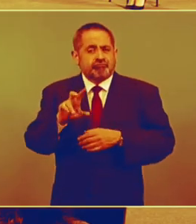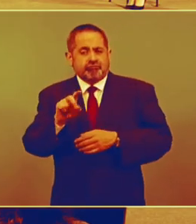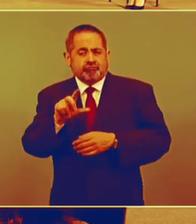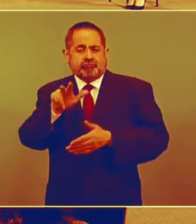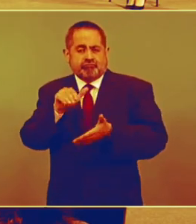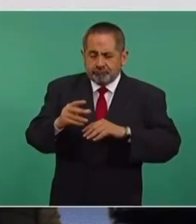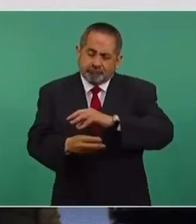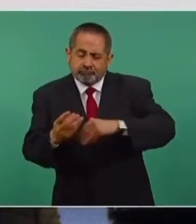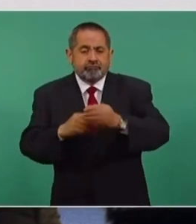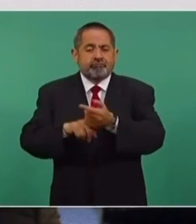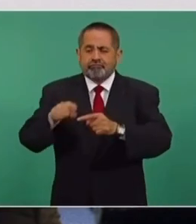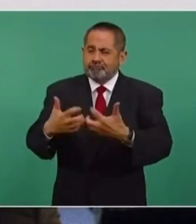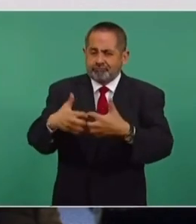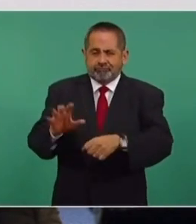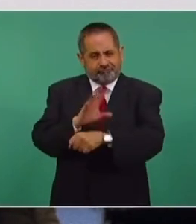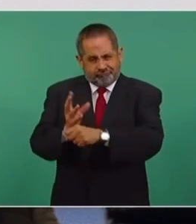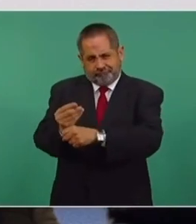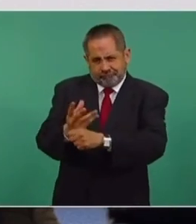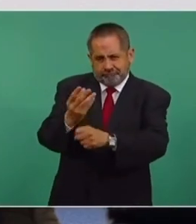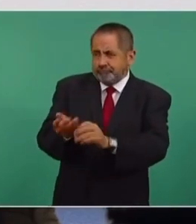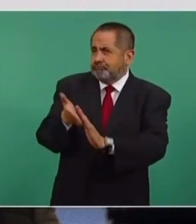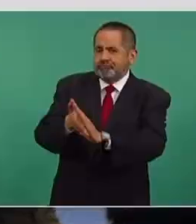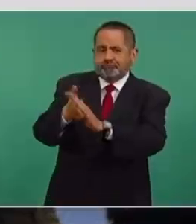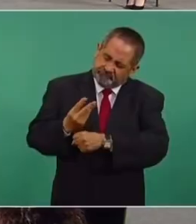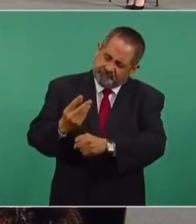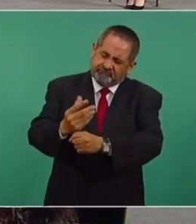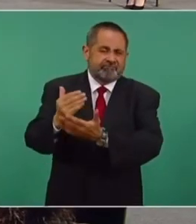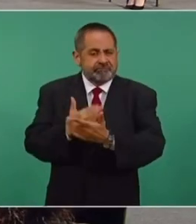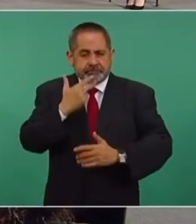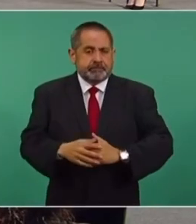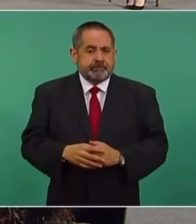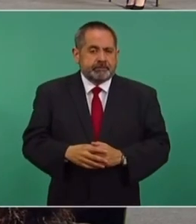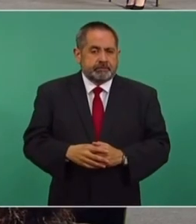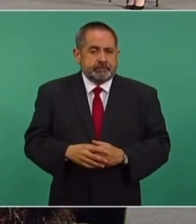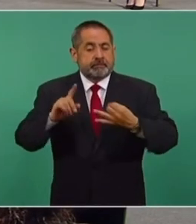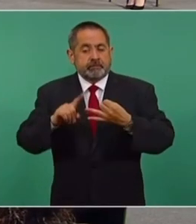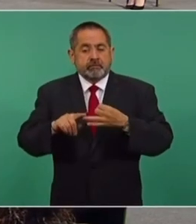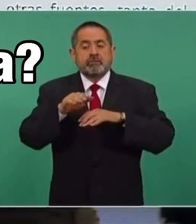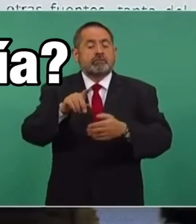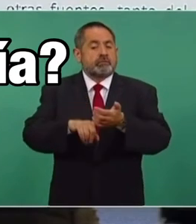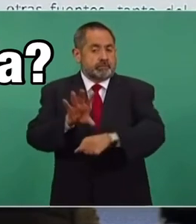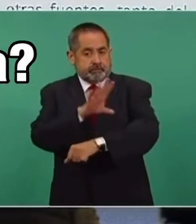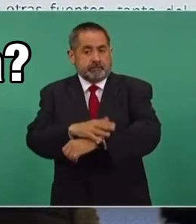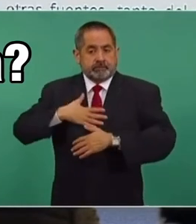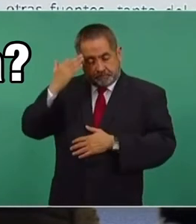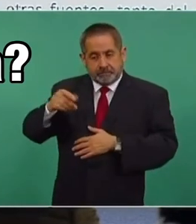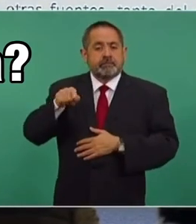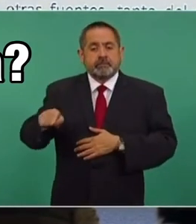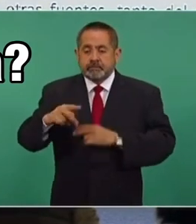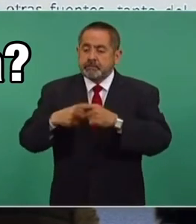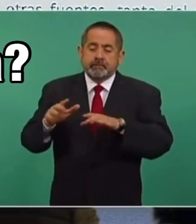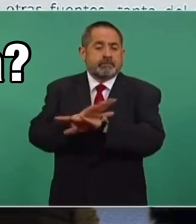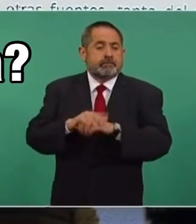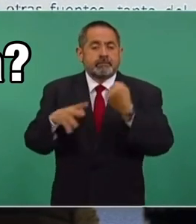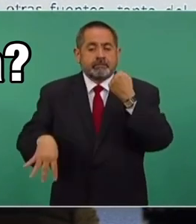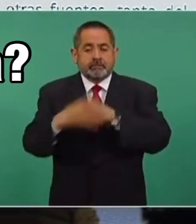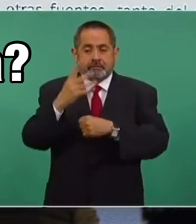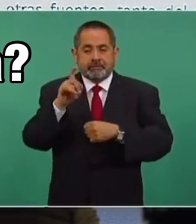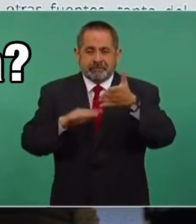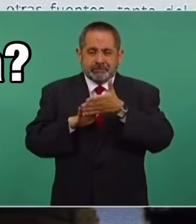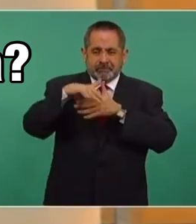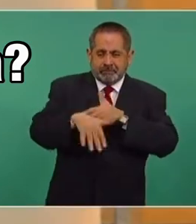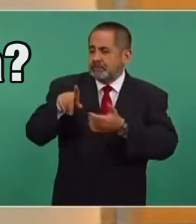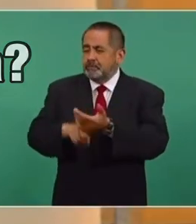mil millones de pesos para la rehabilitación de las 6 refinerías. 2. En materia eléctrica, durante mi administración vamos a cambiar turbinas en 14 grandes